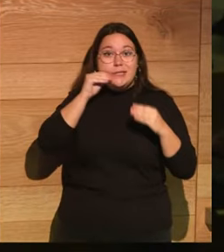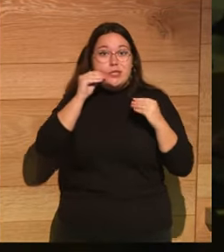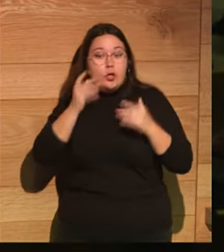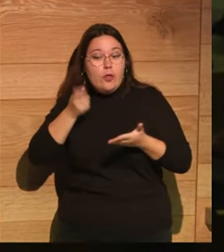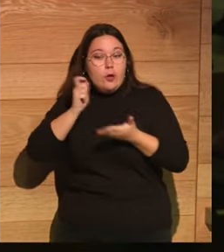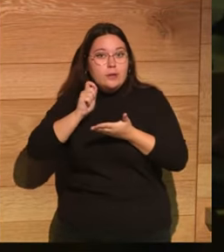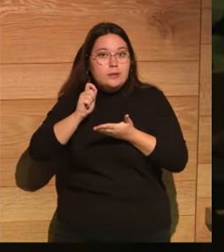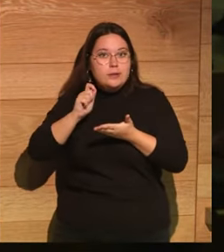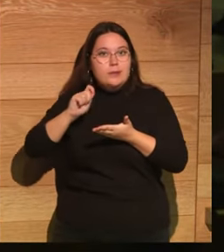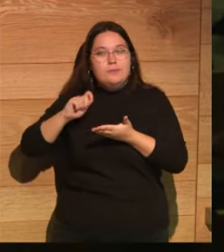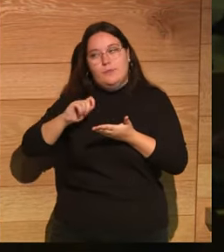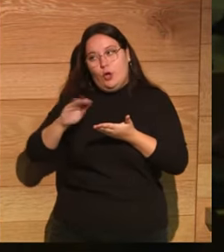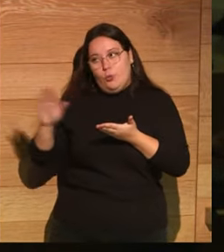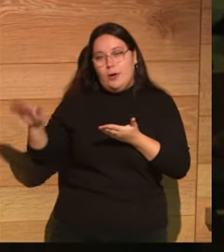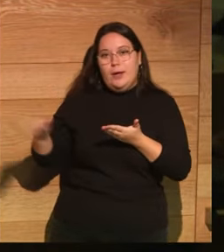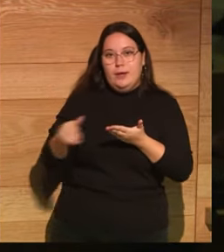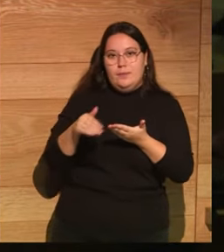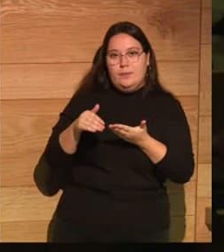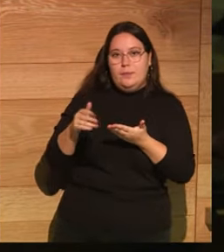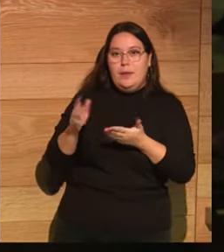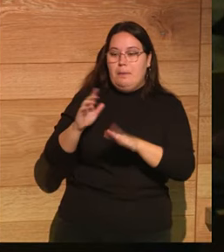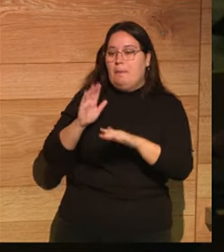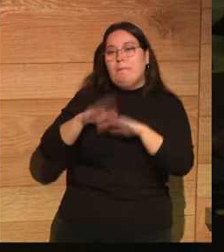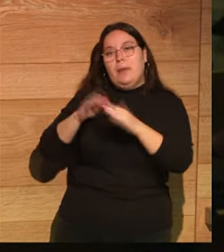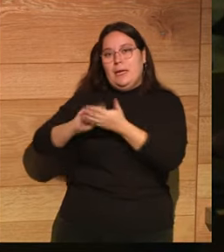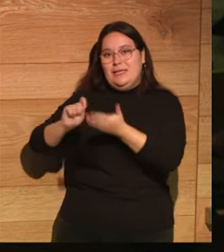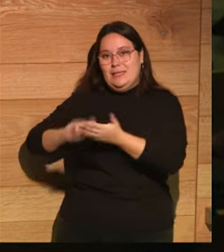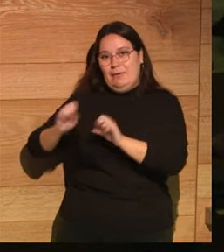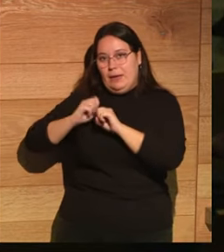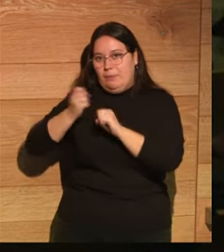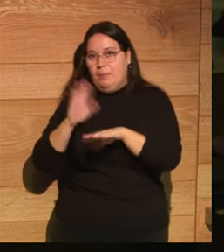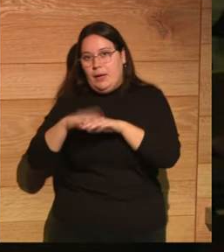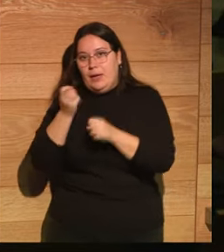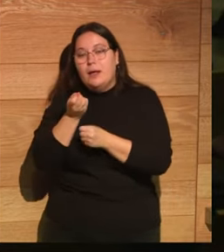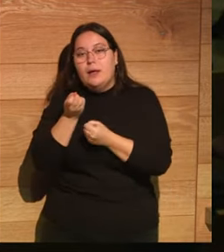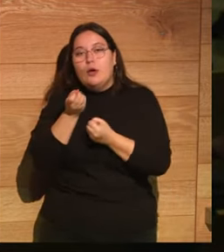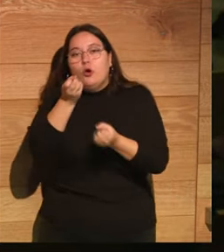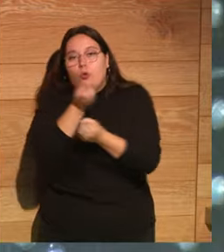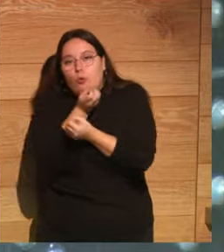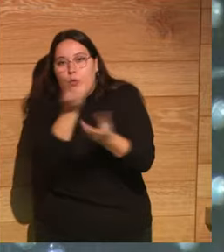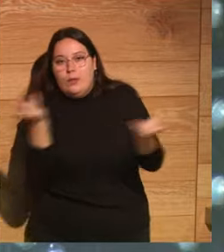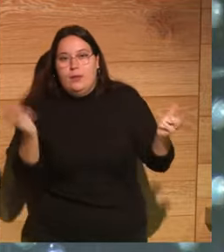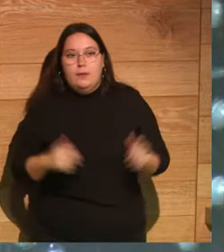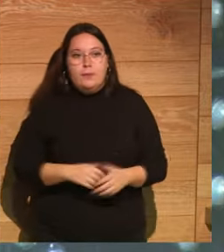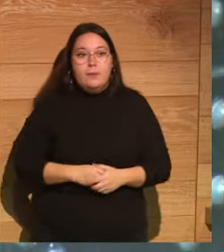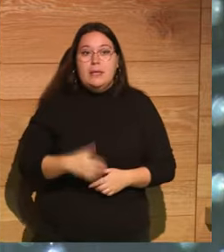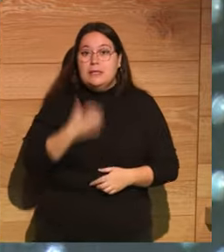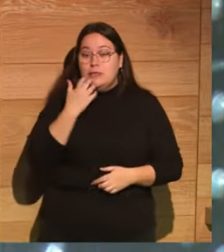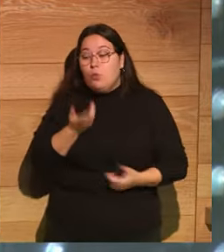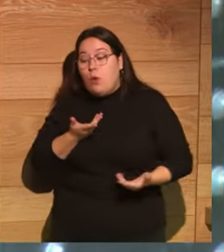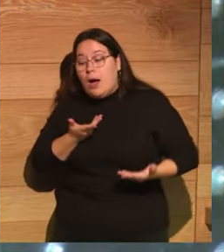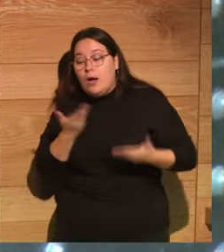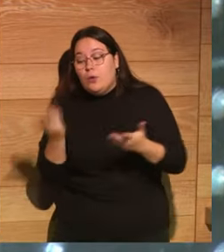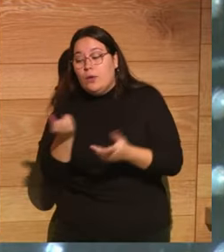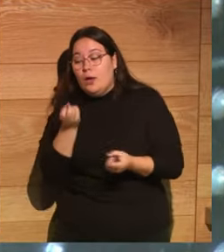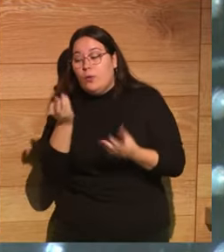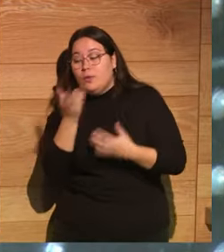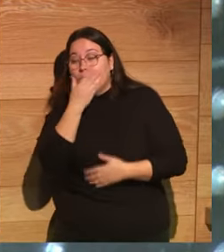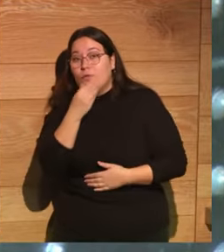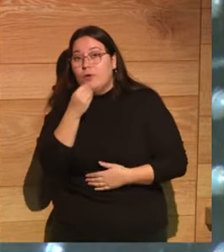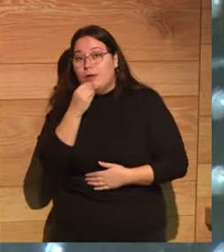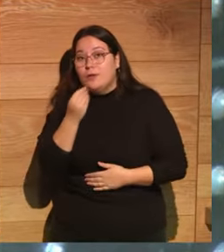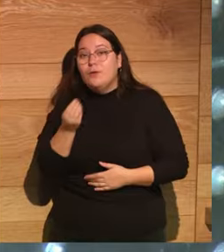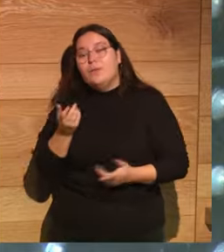en su nómina. Porque cuando tú decías, detrás de esta ecuación hay alguien que en el fondo quiere creer, si tú le ayudas un poco, si tú se lo cuentas